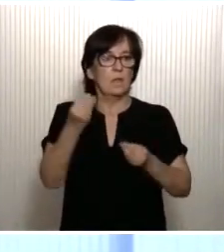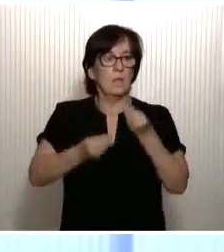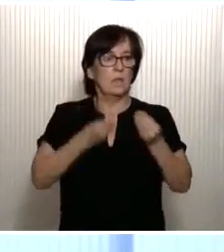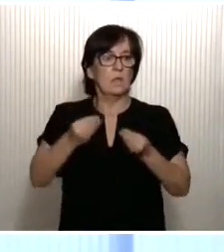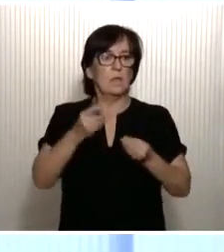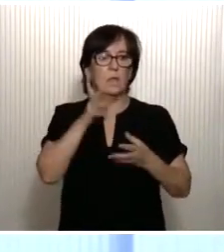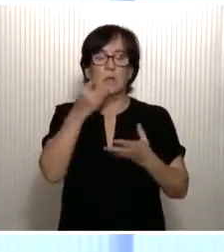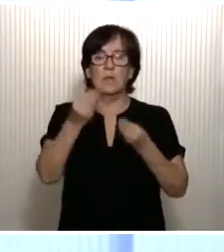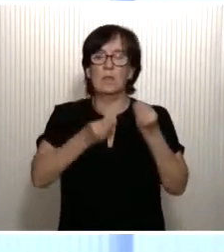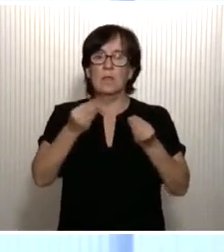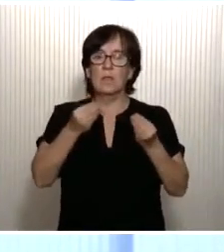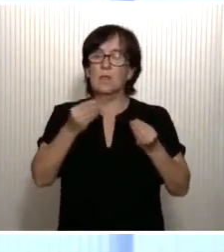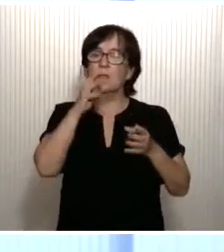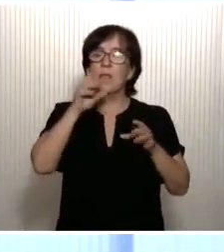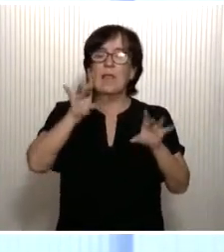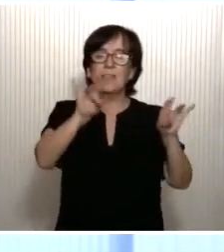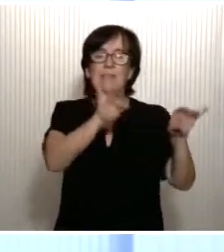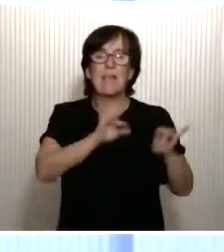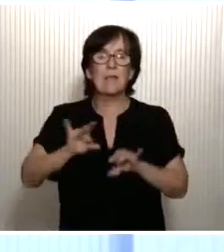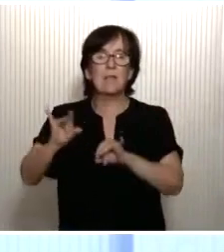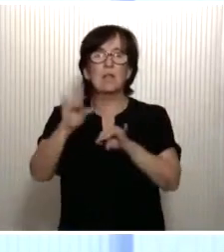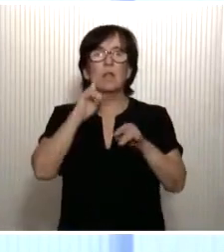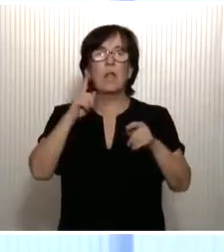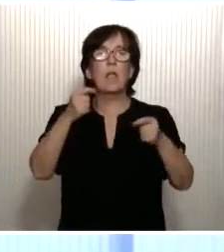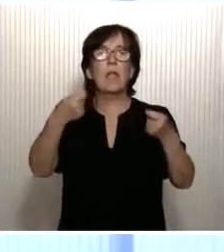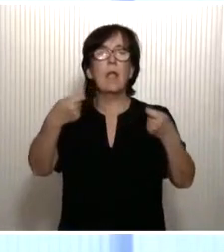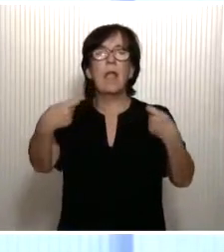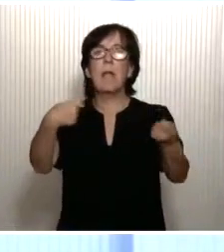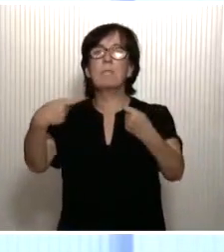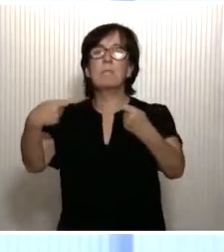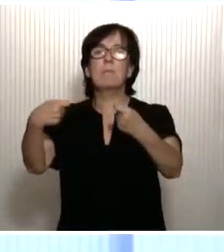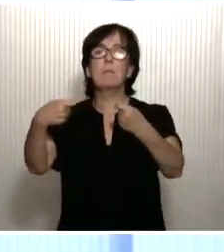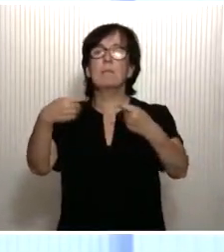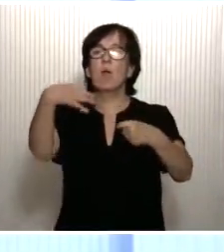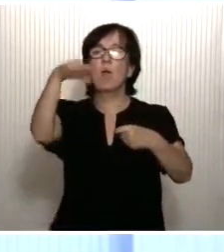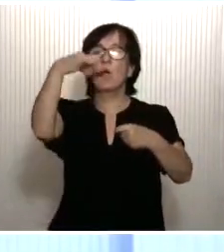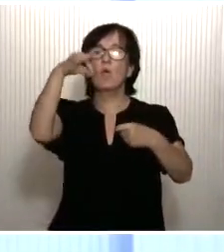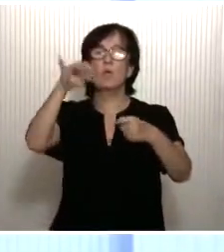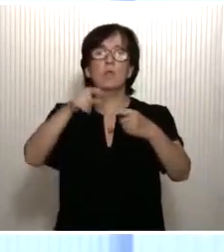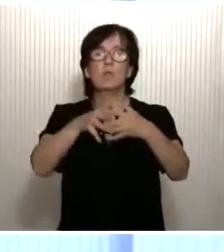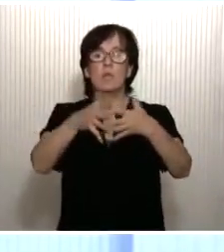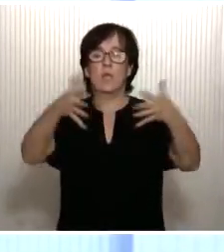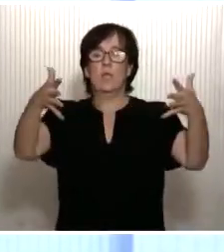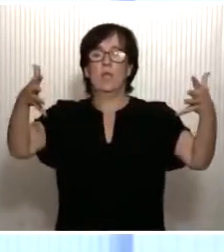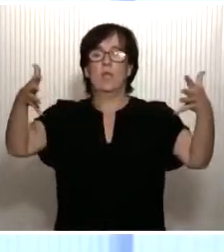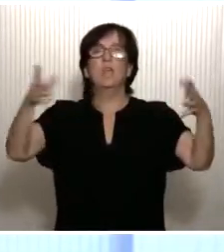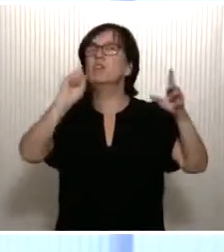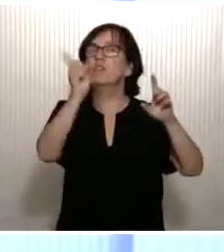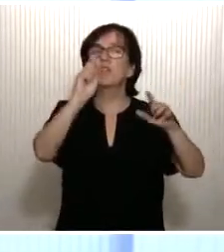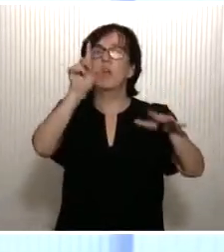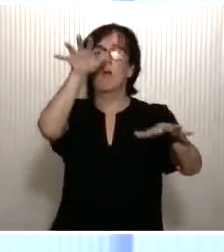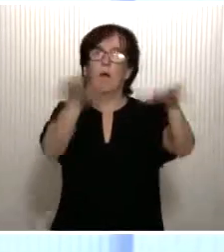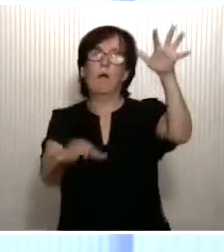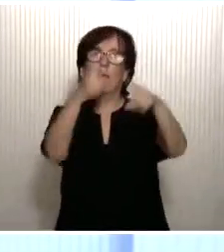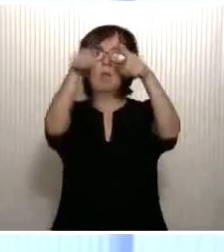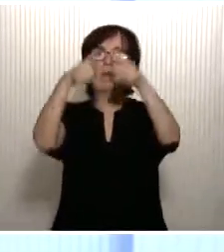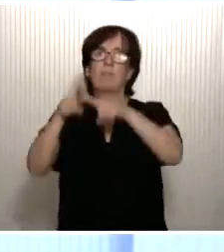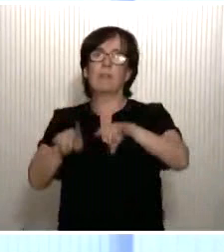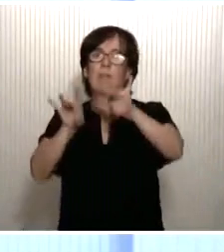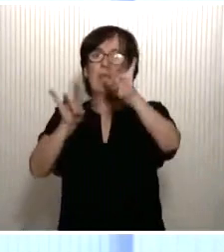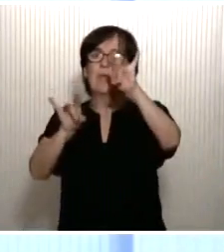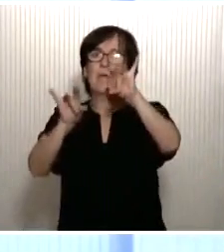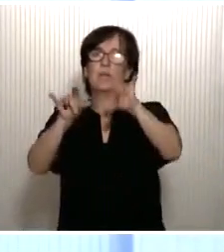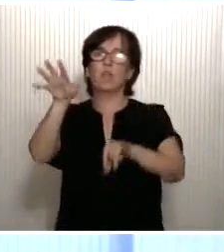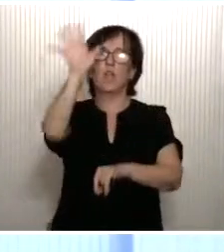es el que no haya divergencias territoriales. Que el mercado único se ensamble y no se ensanchen las diferencias entre distintos territorios.